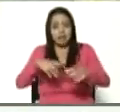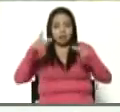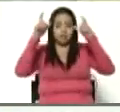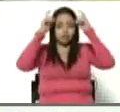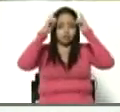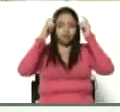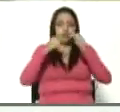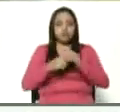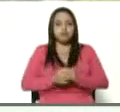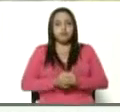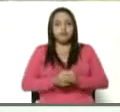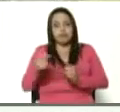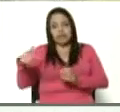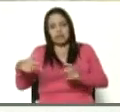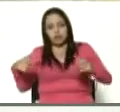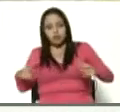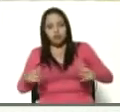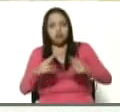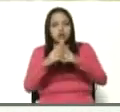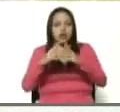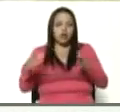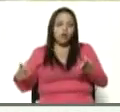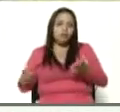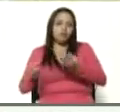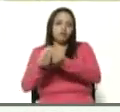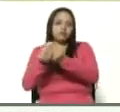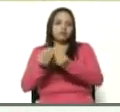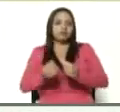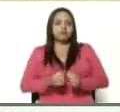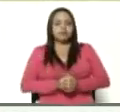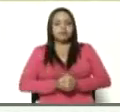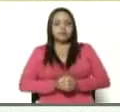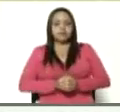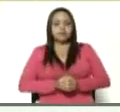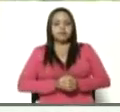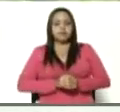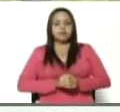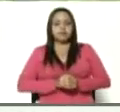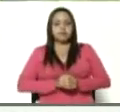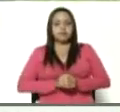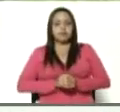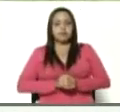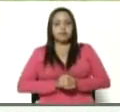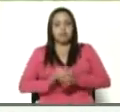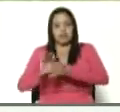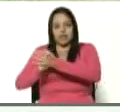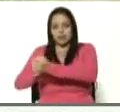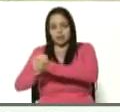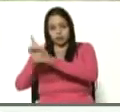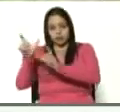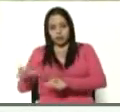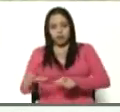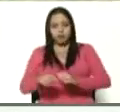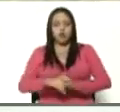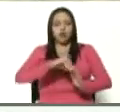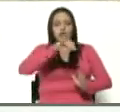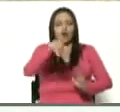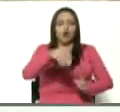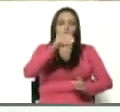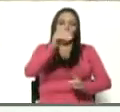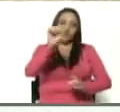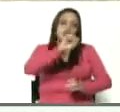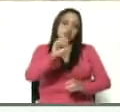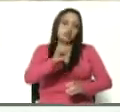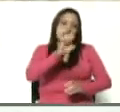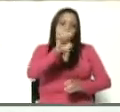Nos encontramos acompañados del compañero José Rebolledo.